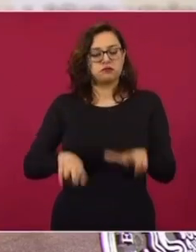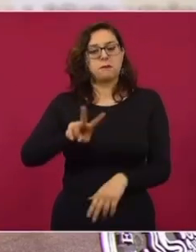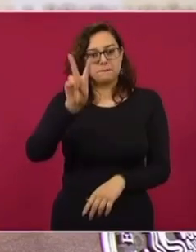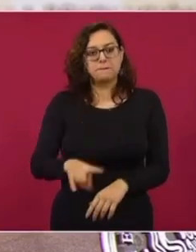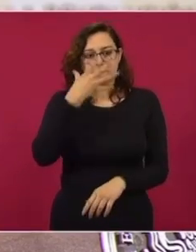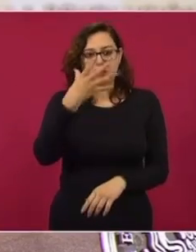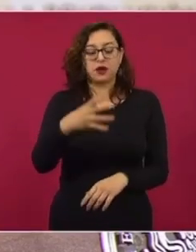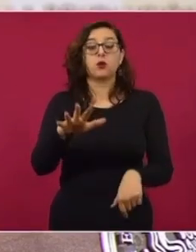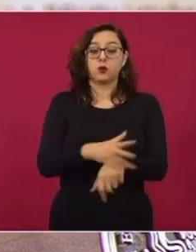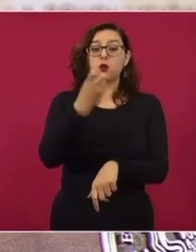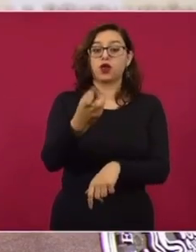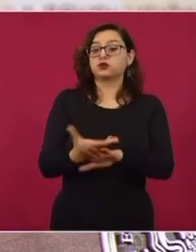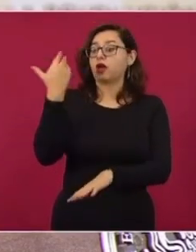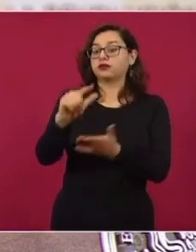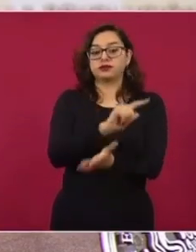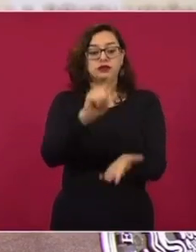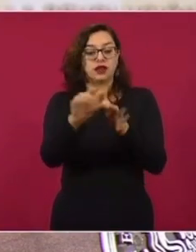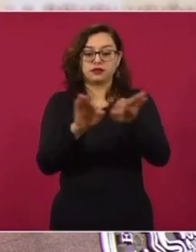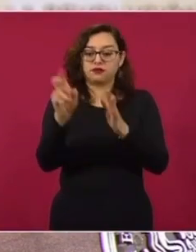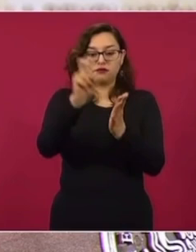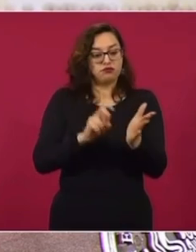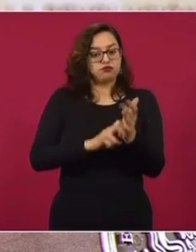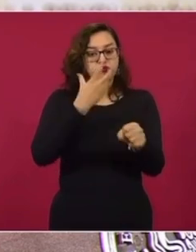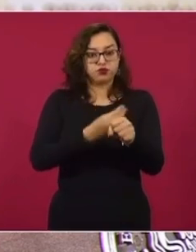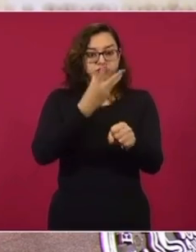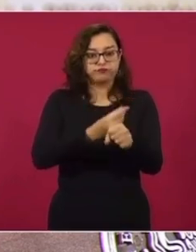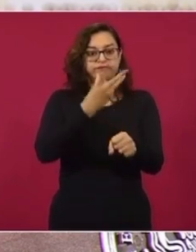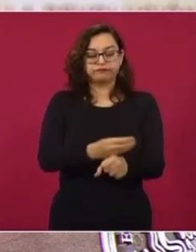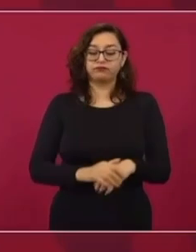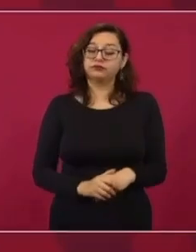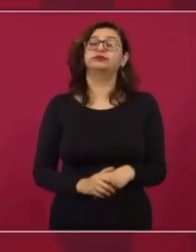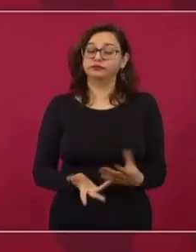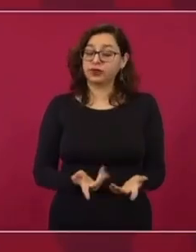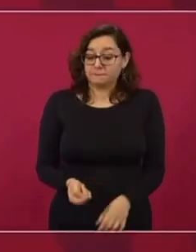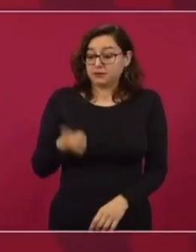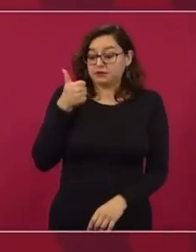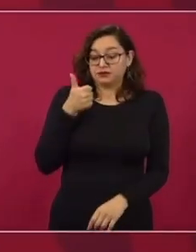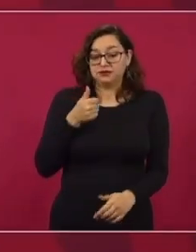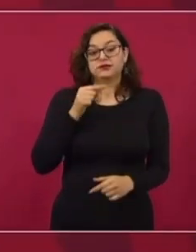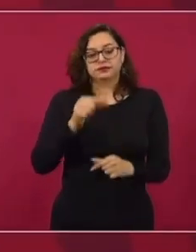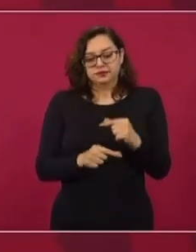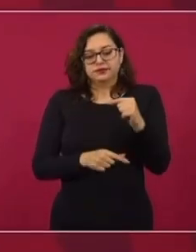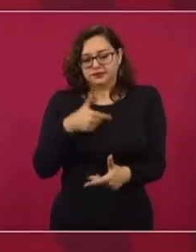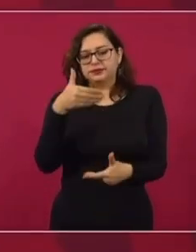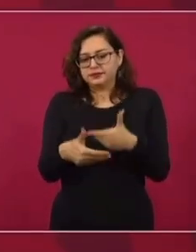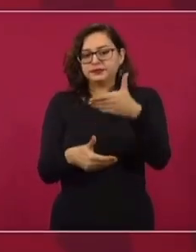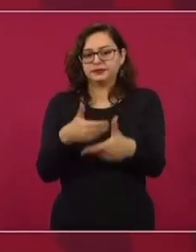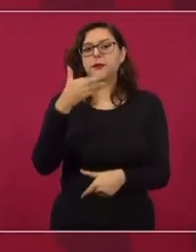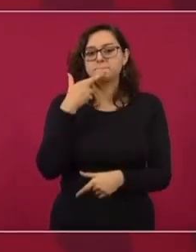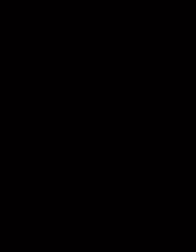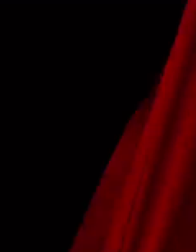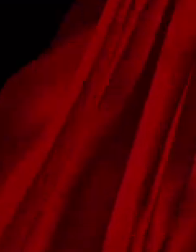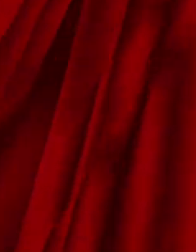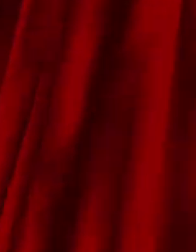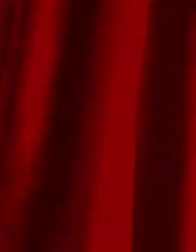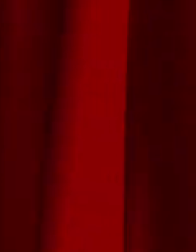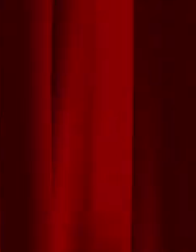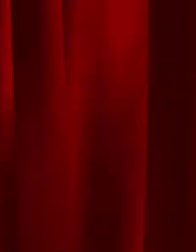eso fue la reforma laboral. Y va a llevar su tiempo. Lleva tu tiempo.